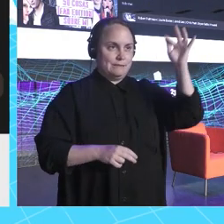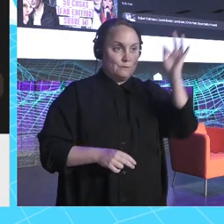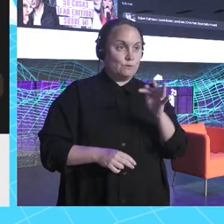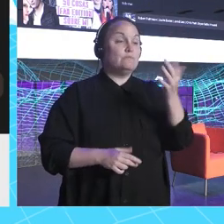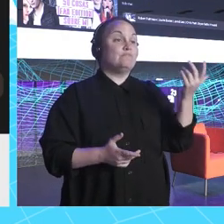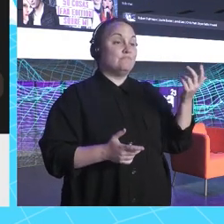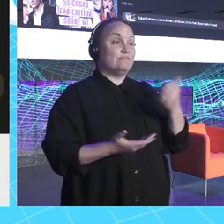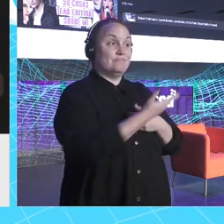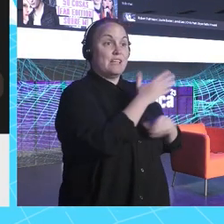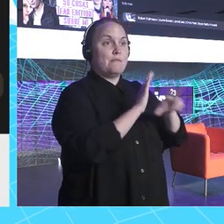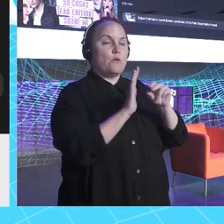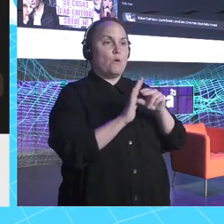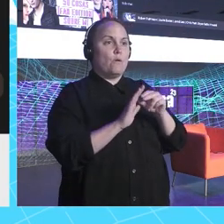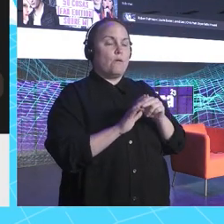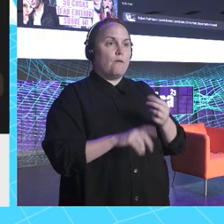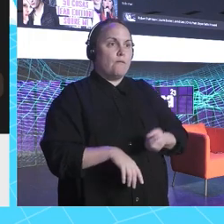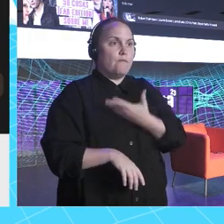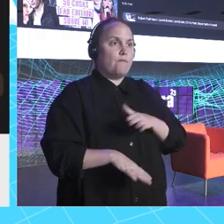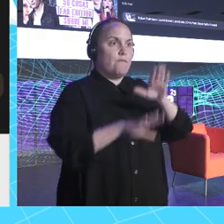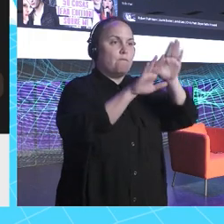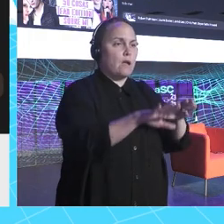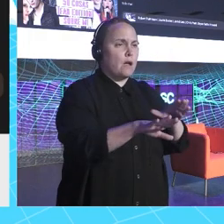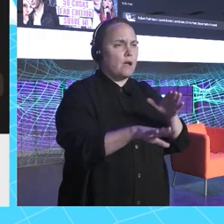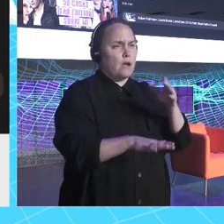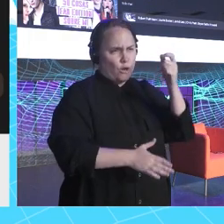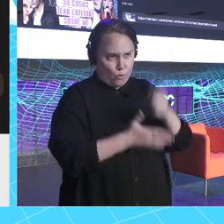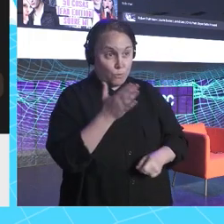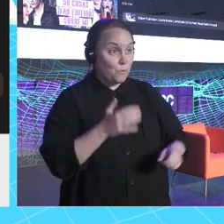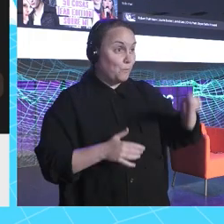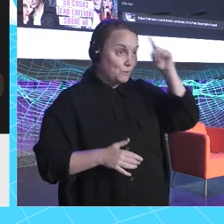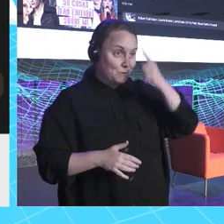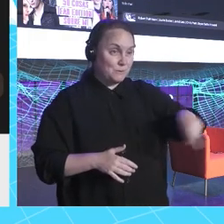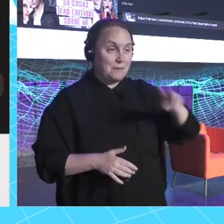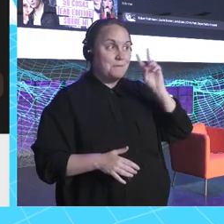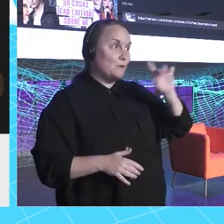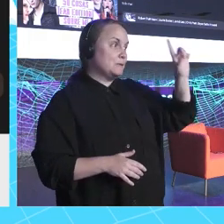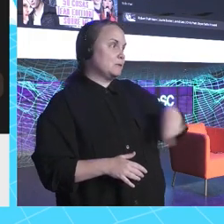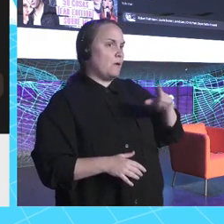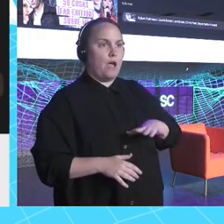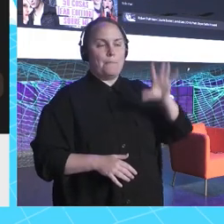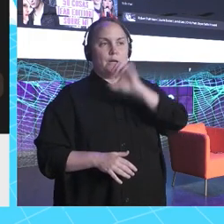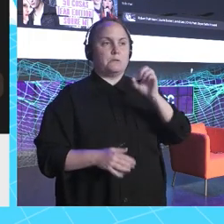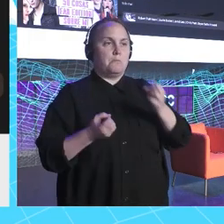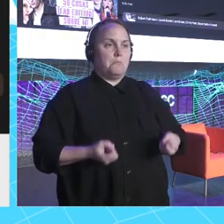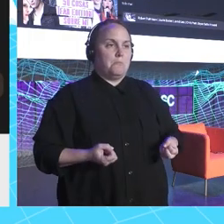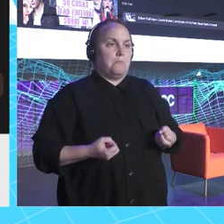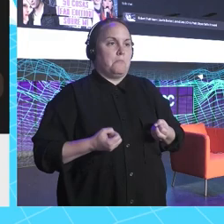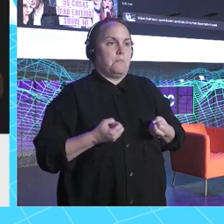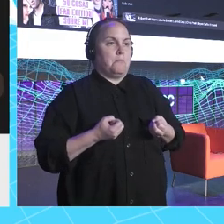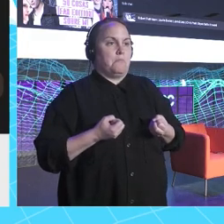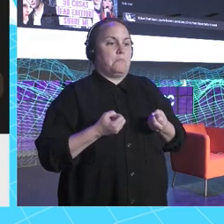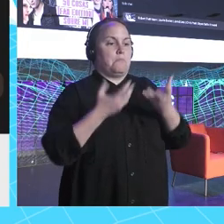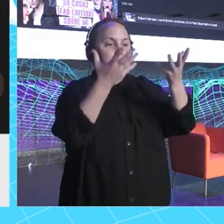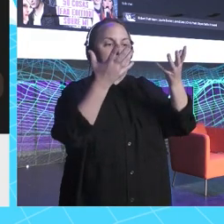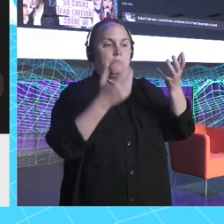vídeo que se llama Que duro ser fan, que yo no sé si ha visto alguien, que es maravilloso, en el que yo simplemente doy mi personalidad de verdad, que es la que está loca por las personas.